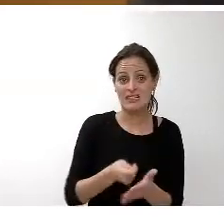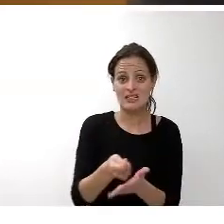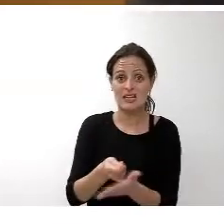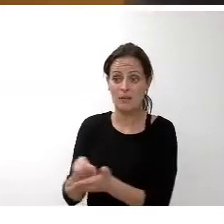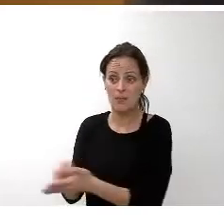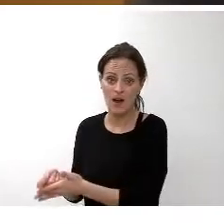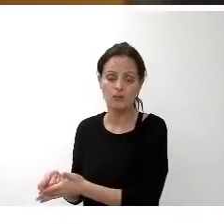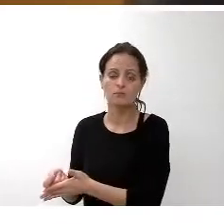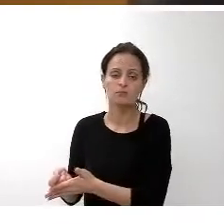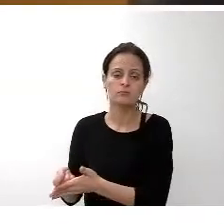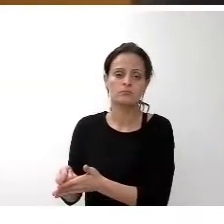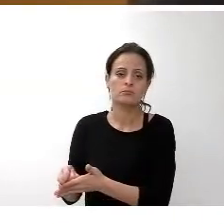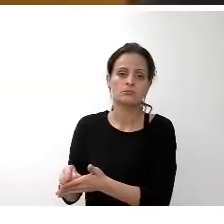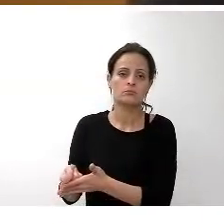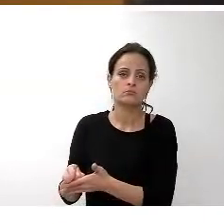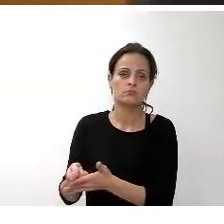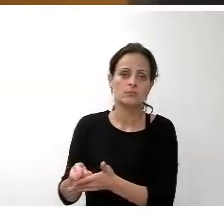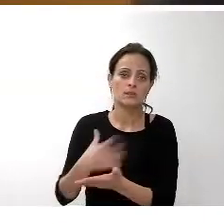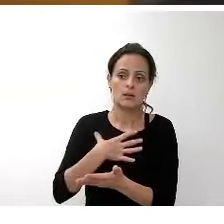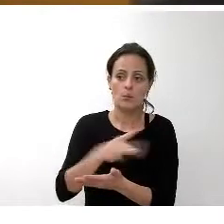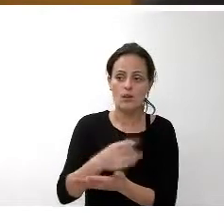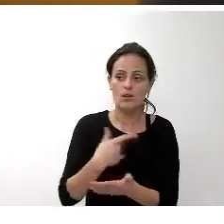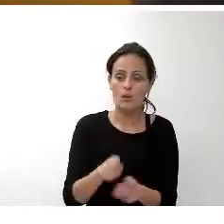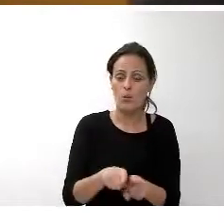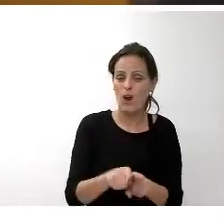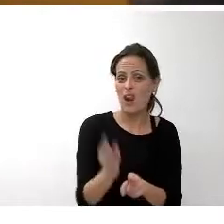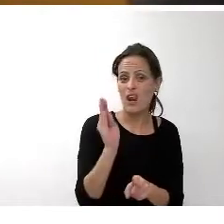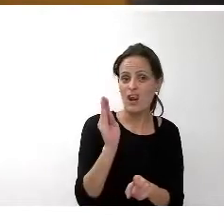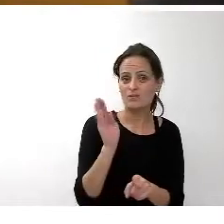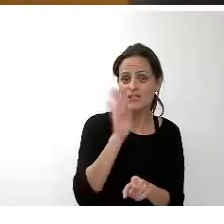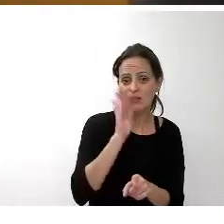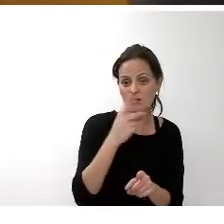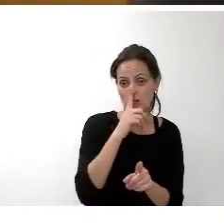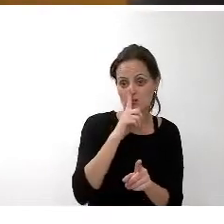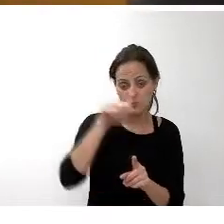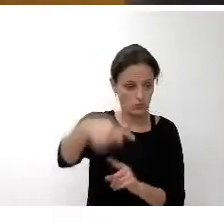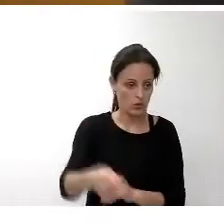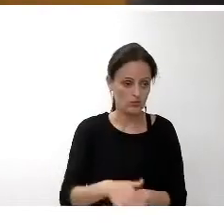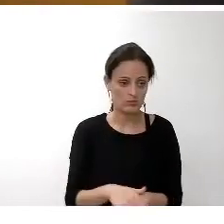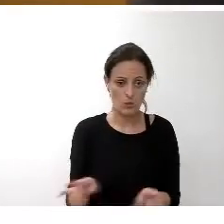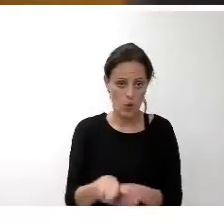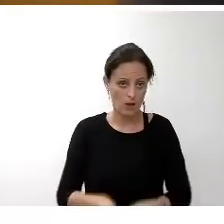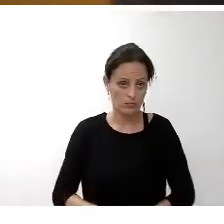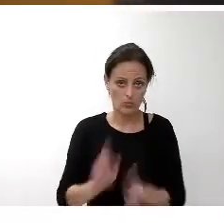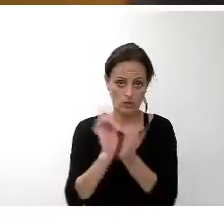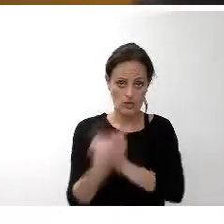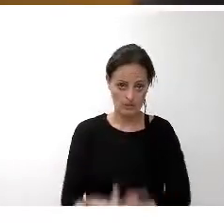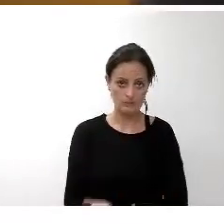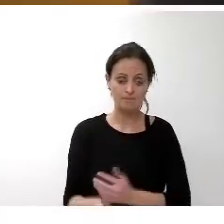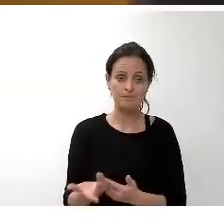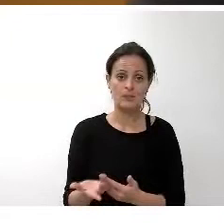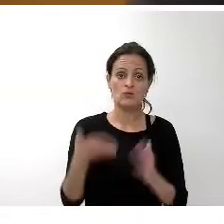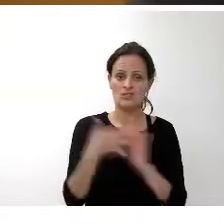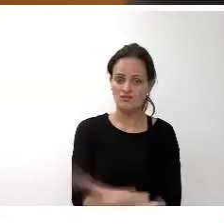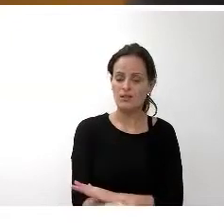cuantía, de forma que la deuda viva, neta, siga siendo la misma durante todo el periodo. Y poder destinar recursos a